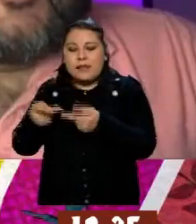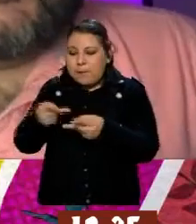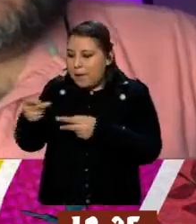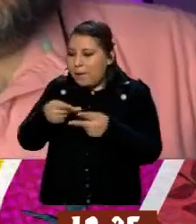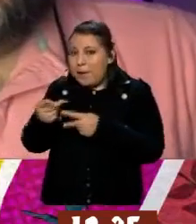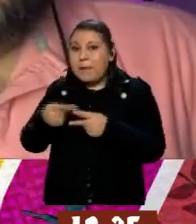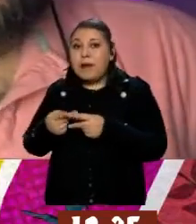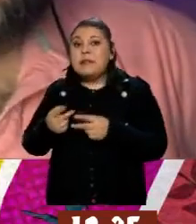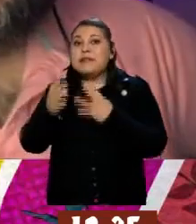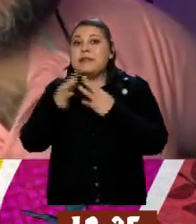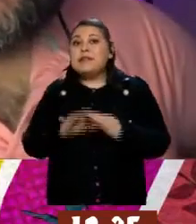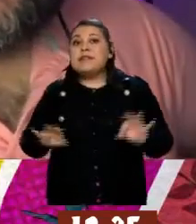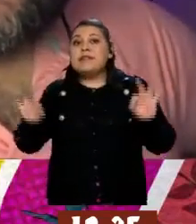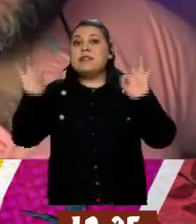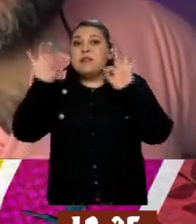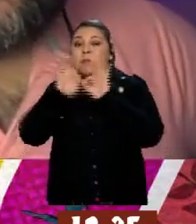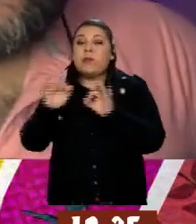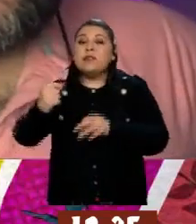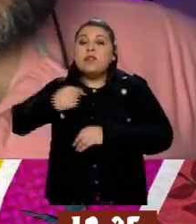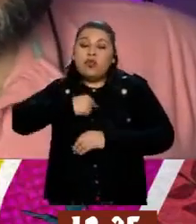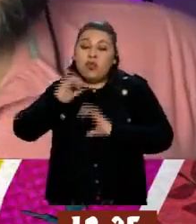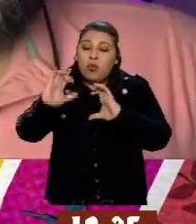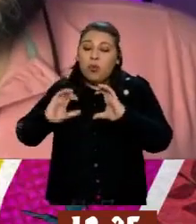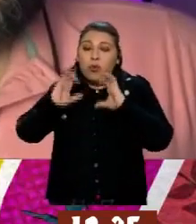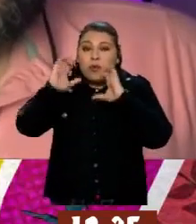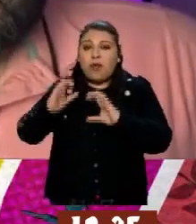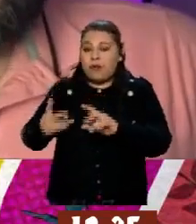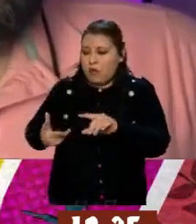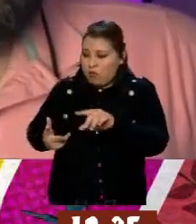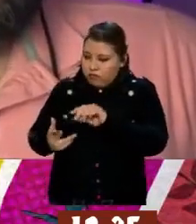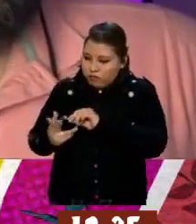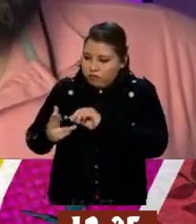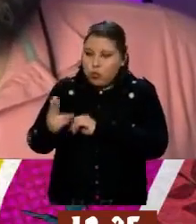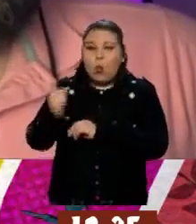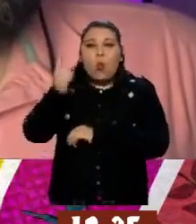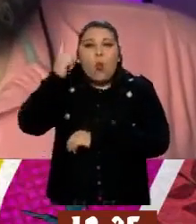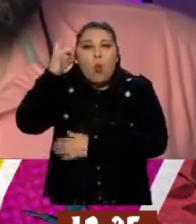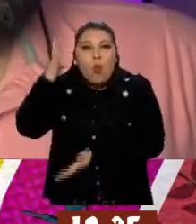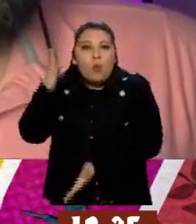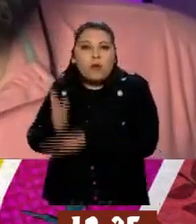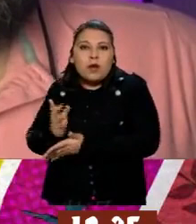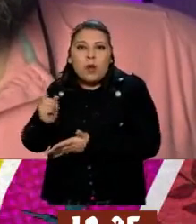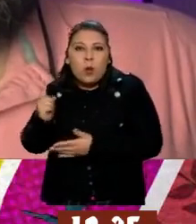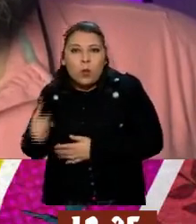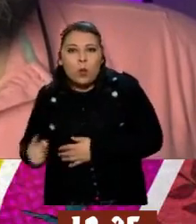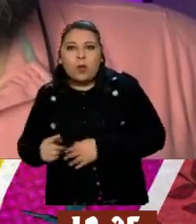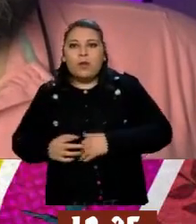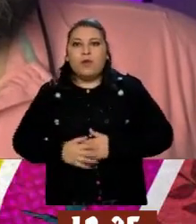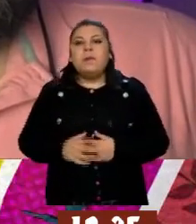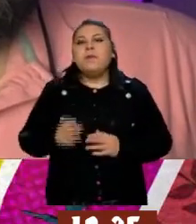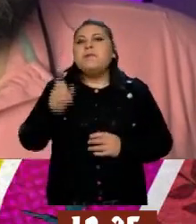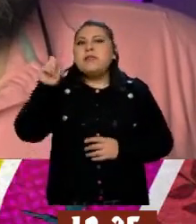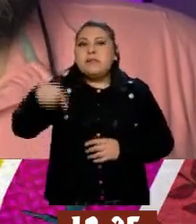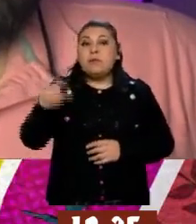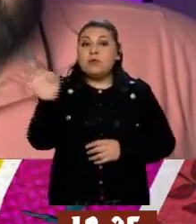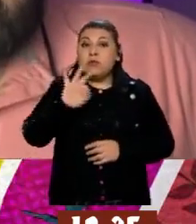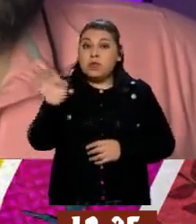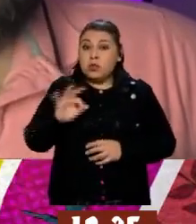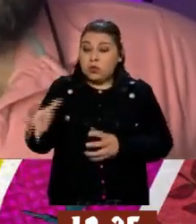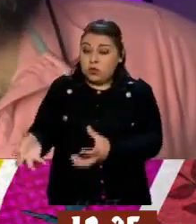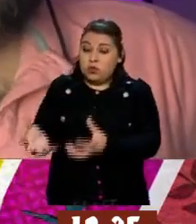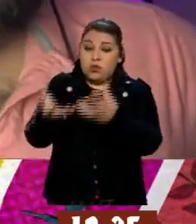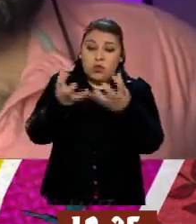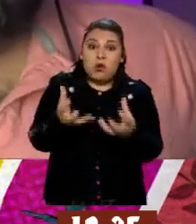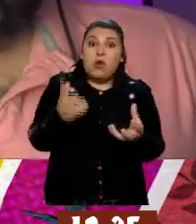otro. Oye, y si ya lo lavamos, el agua esa ya contaminó toda la superficie del lavadero, digamos, o donde lo hayamos lavado.